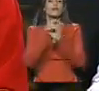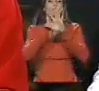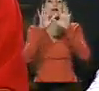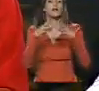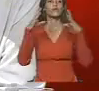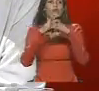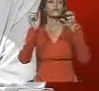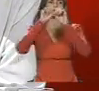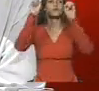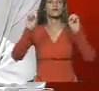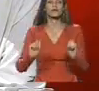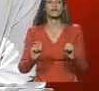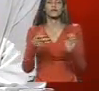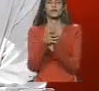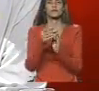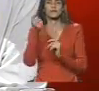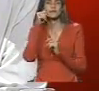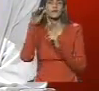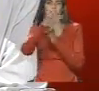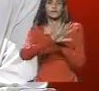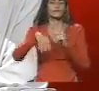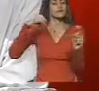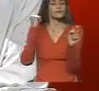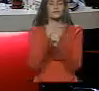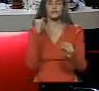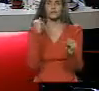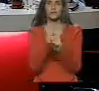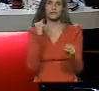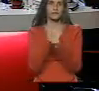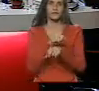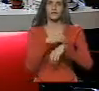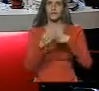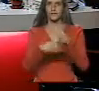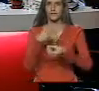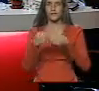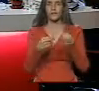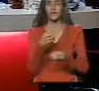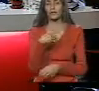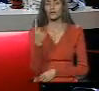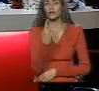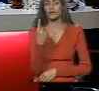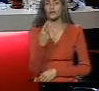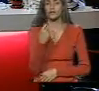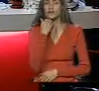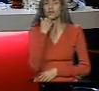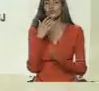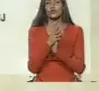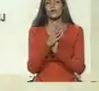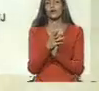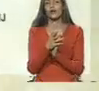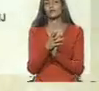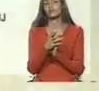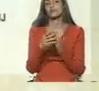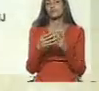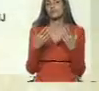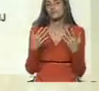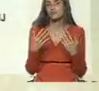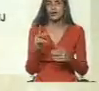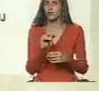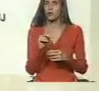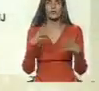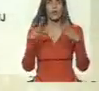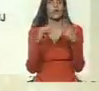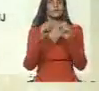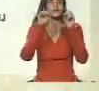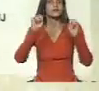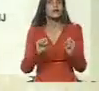todo el sistema de seguridad que es entre trabajo, profesor, que se viene haciendo no solamente de poner pañitos y agua tibia, sino que esto es todo un